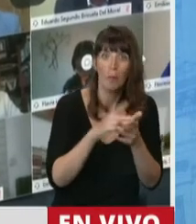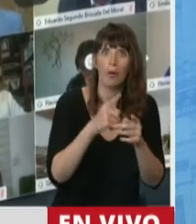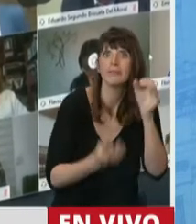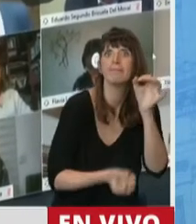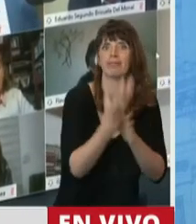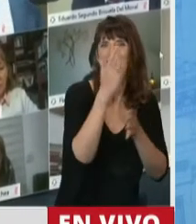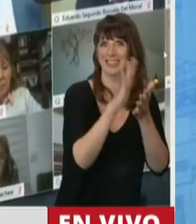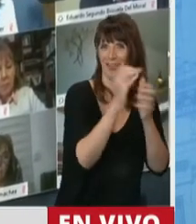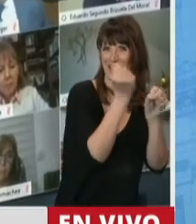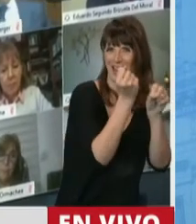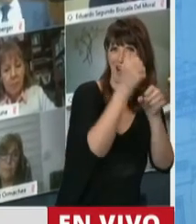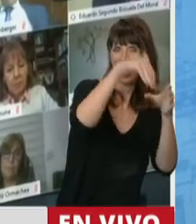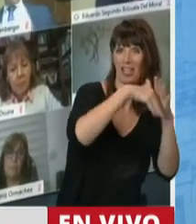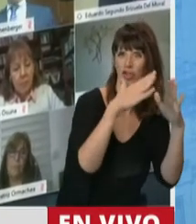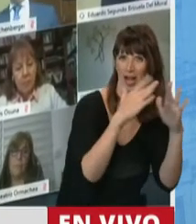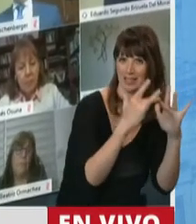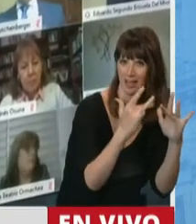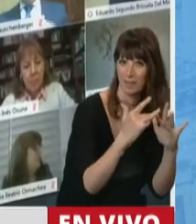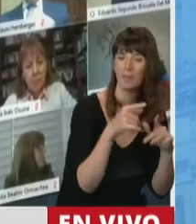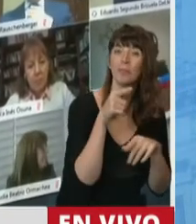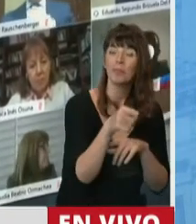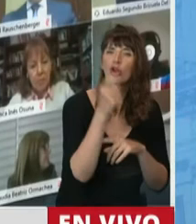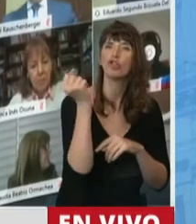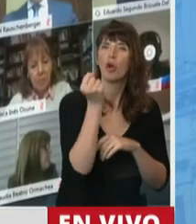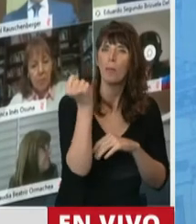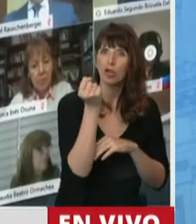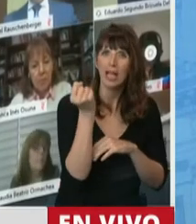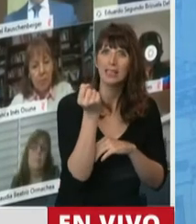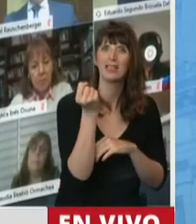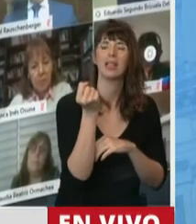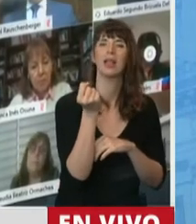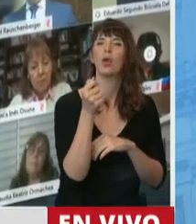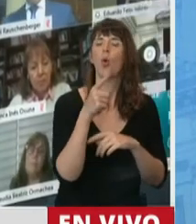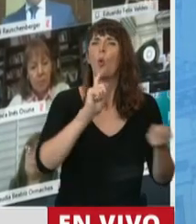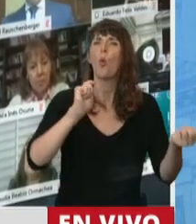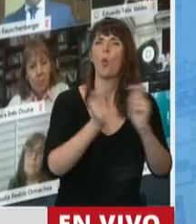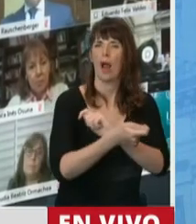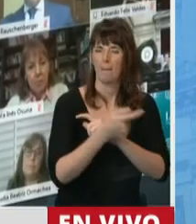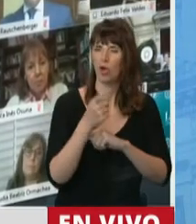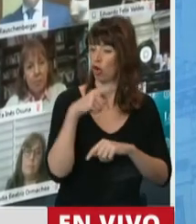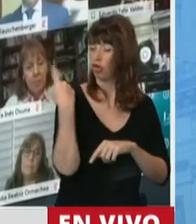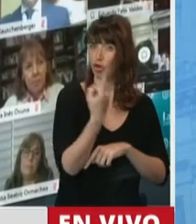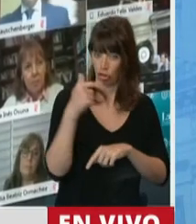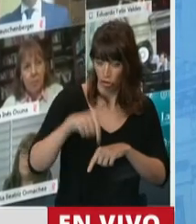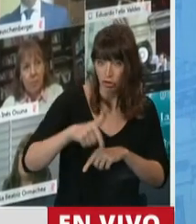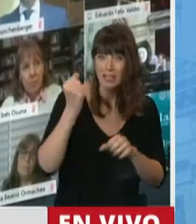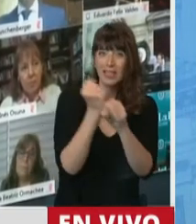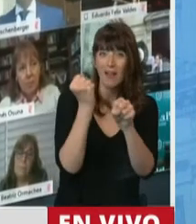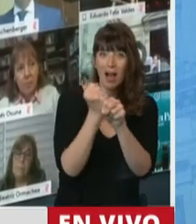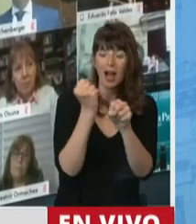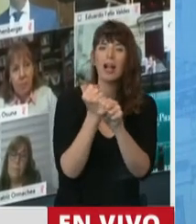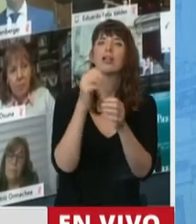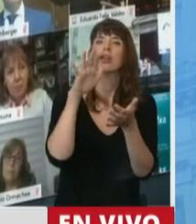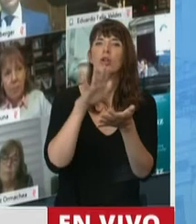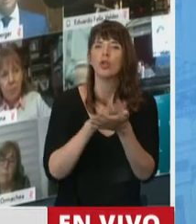parece que es importante marcar una diferencia clave. No estamos nosotros legislando sobre lo que conocemos,